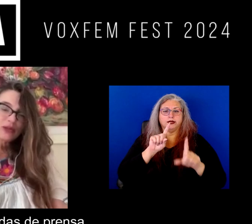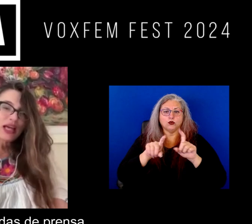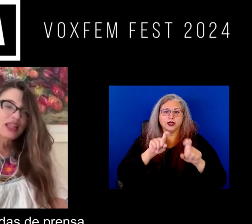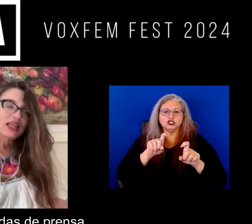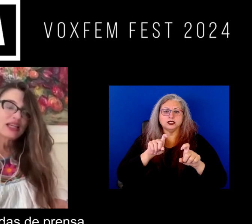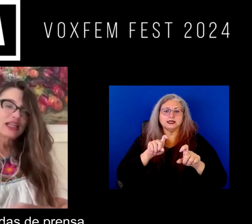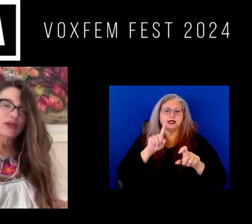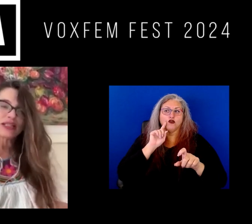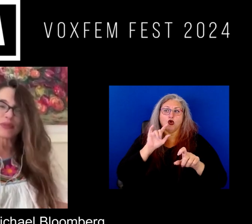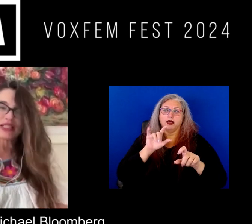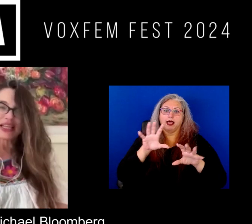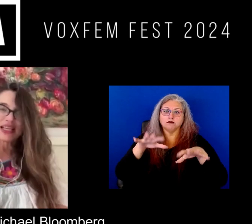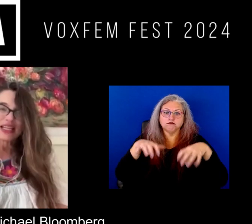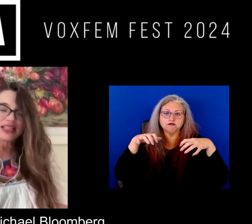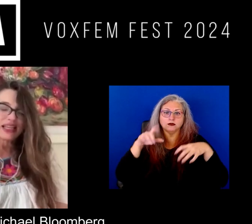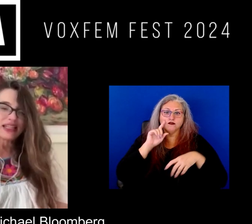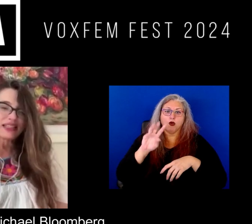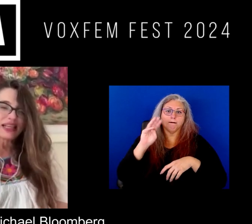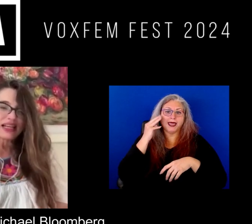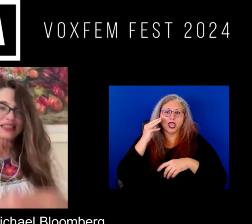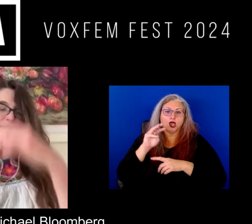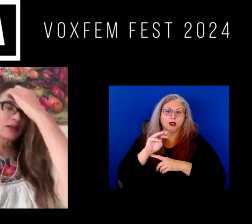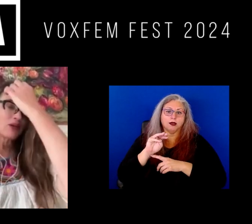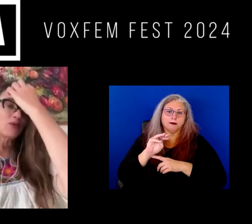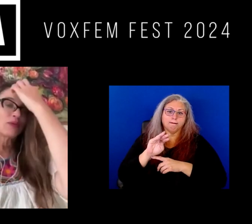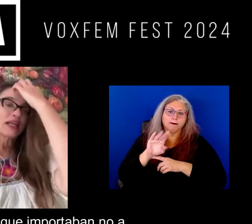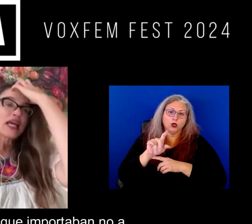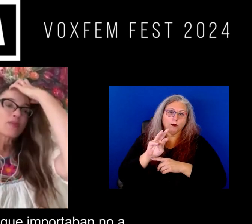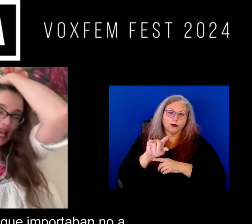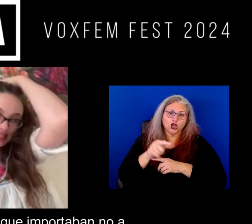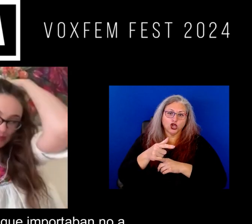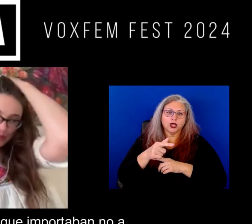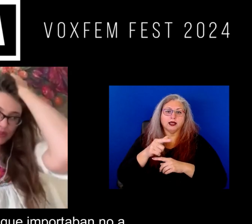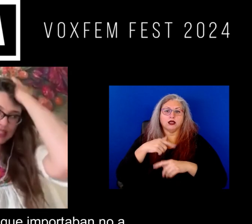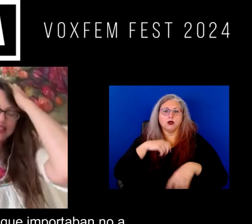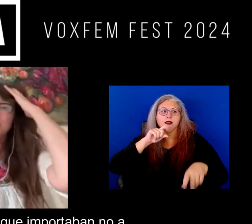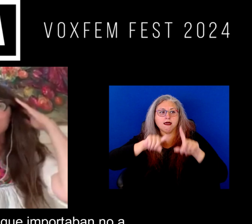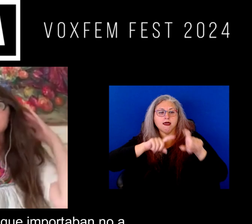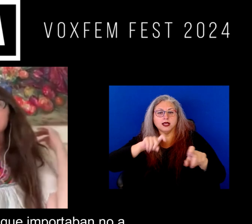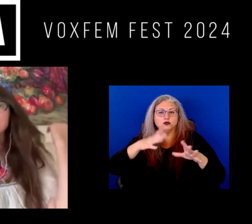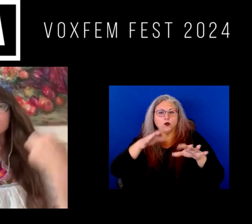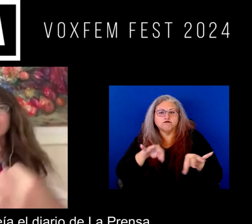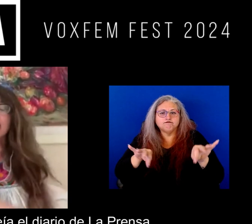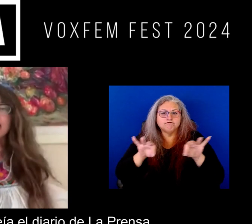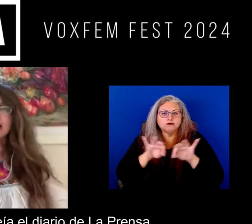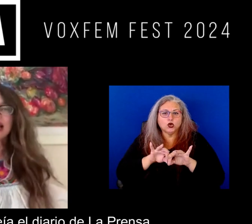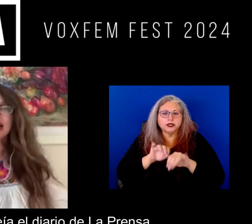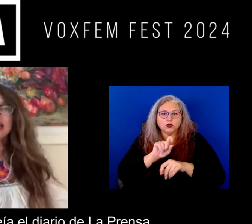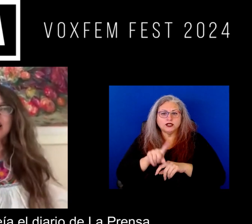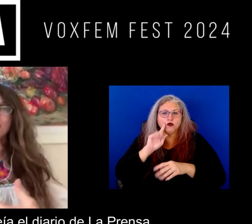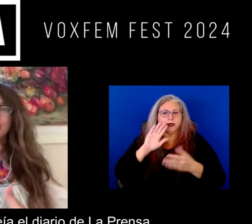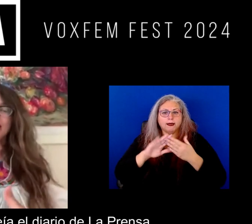que uno hace en las redes de prensa del alcalde Michael Bloomberg hacer preguntas que importaban a